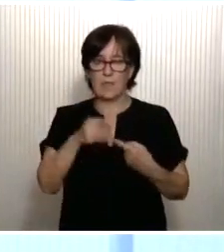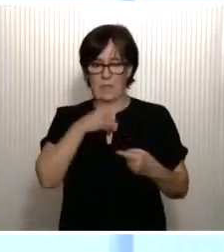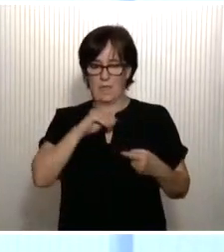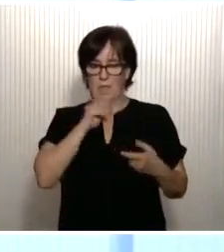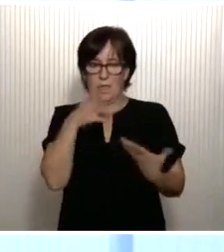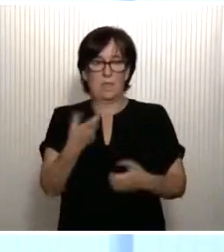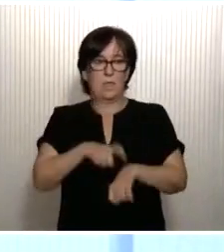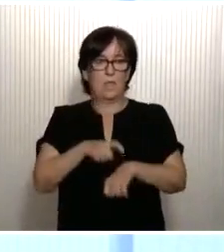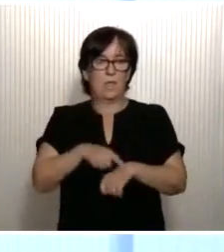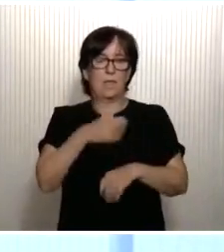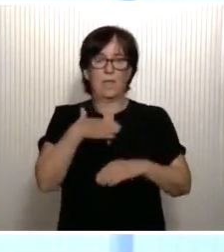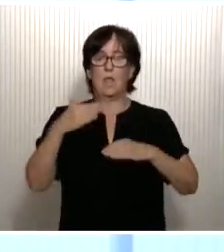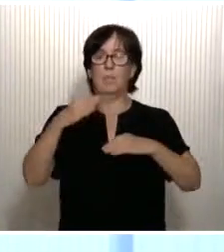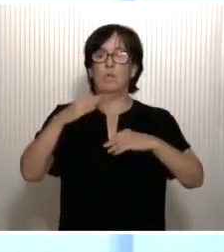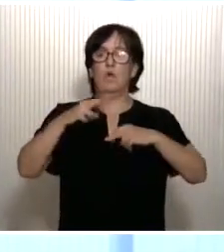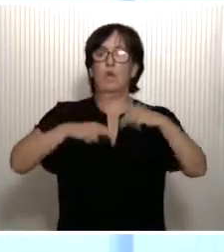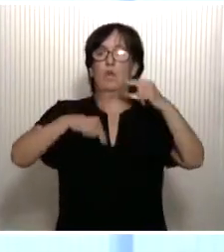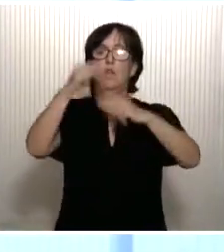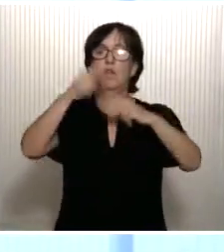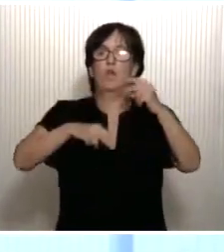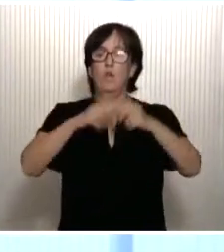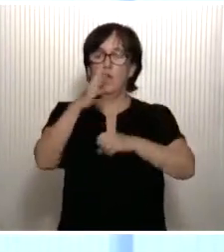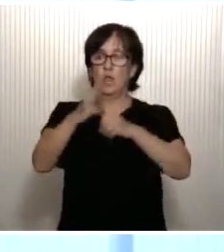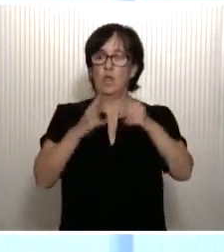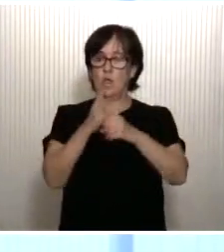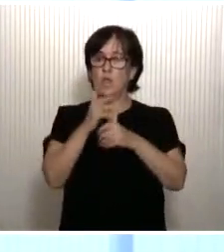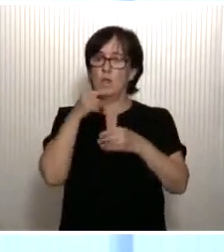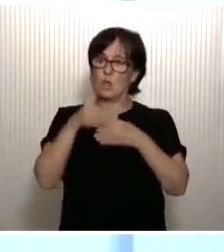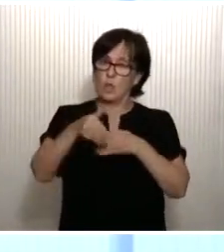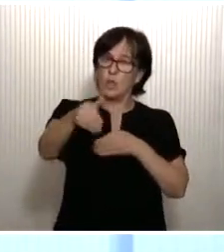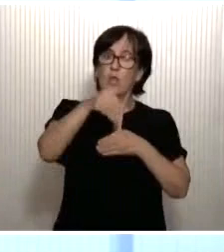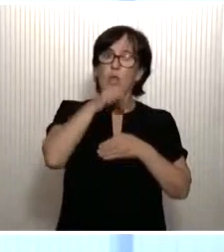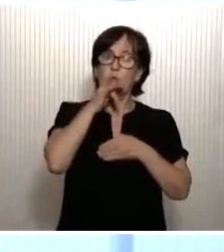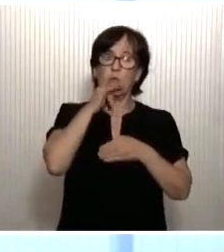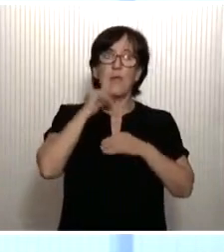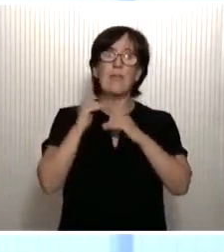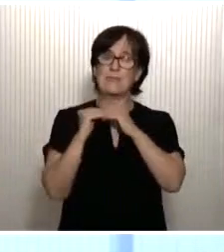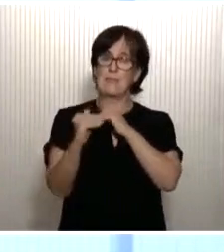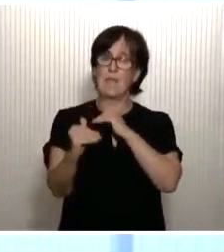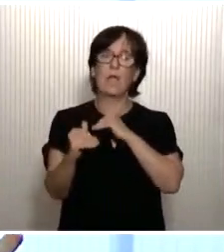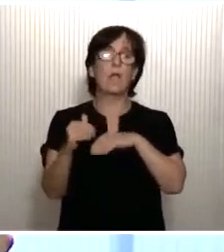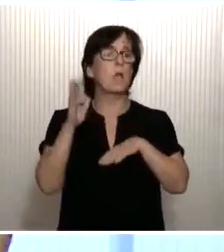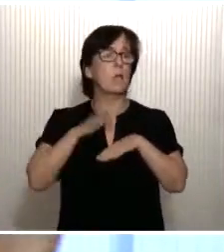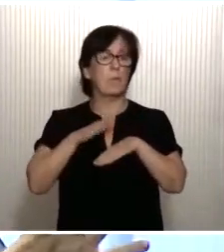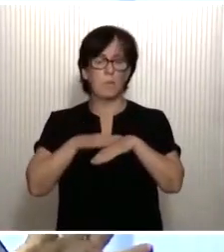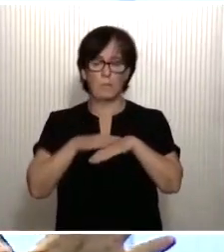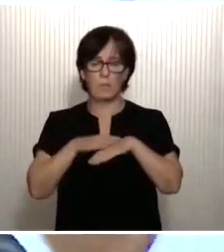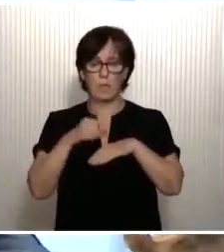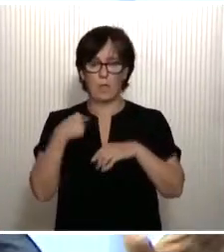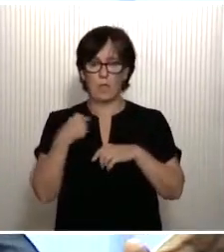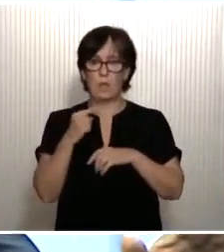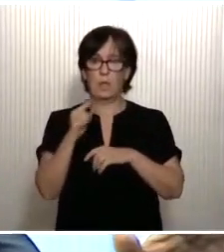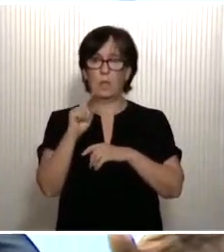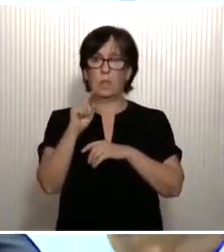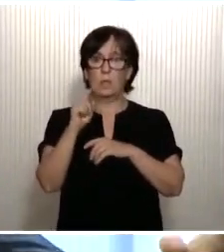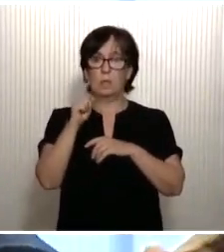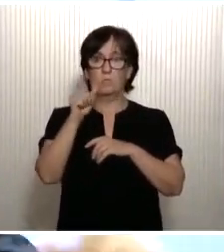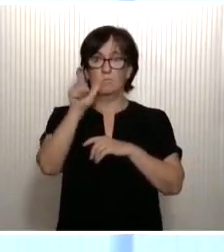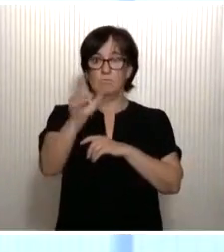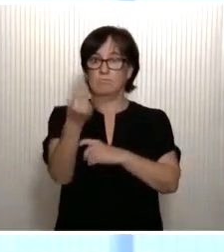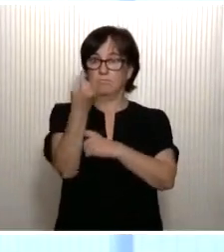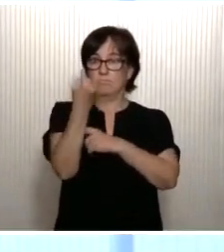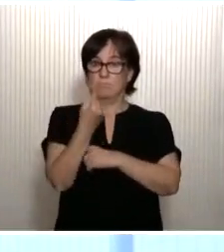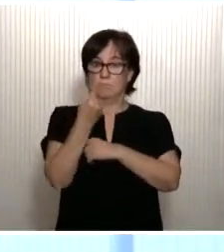que queremos construir. Tenemos una legislatura dilatada por delante. Será estable, porque eso fue el mandato y la voluntad de los españoles